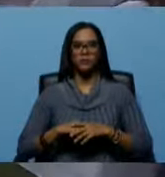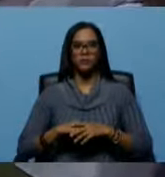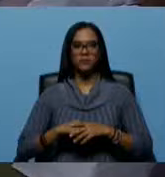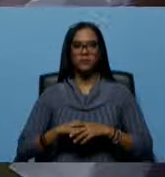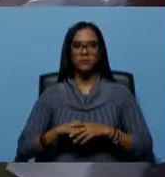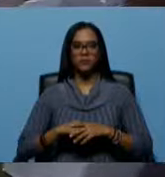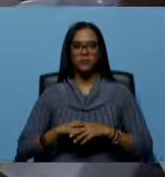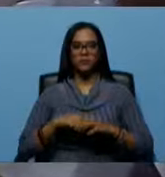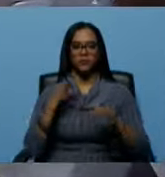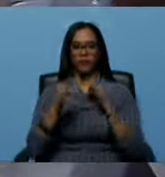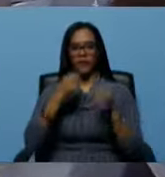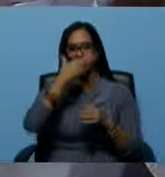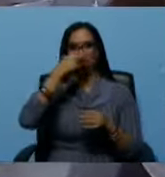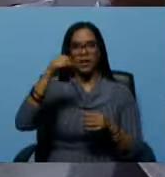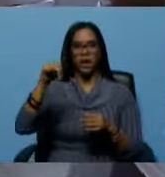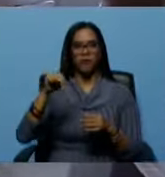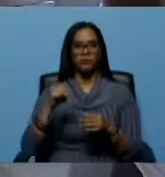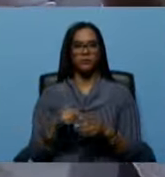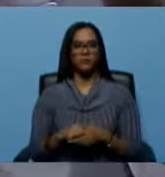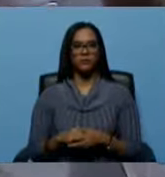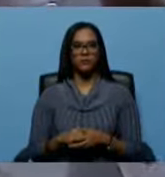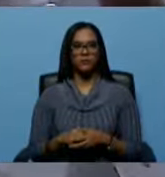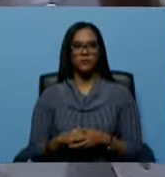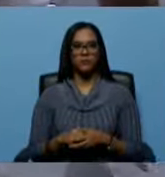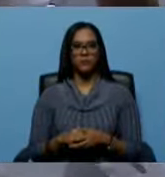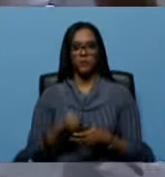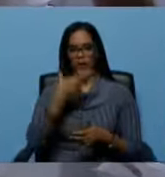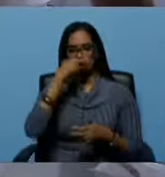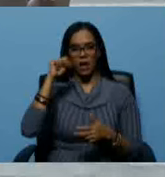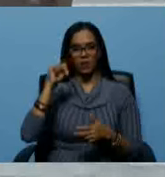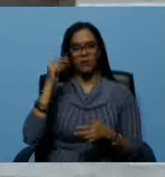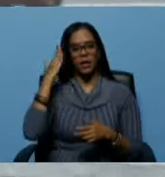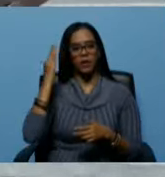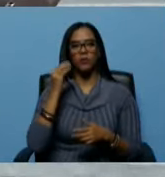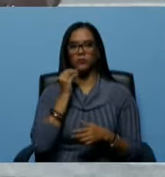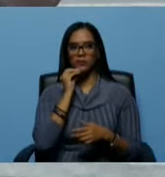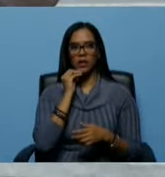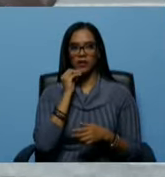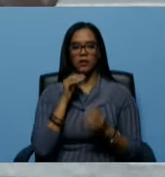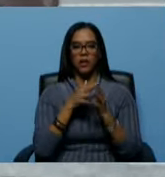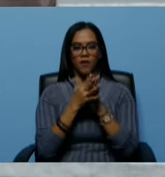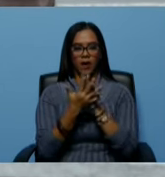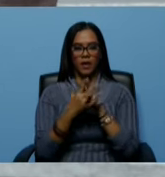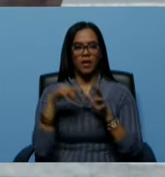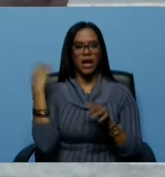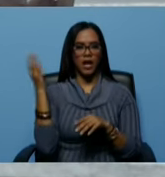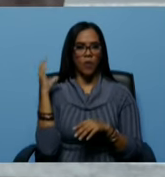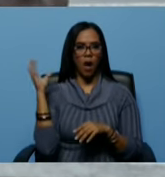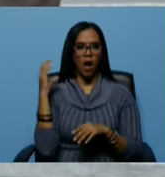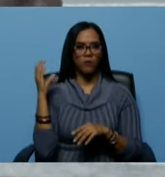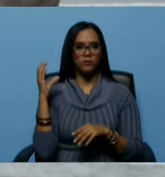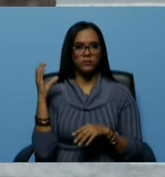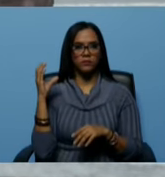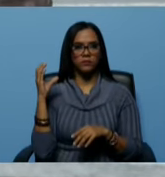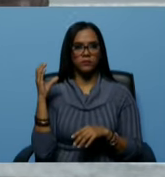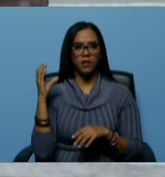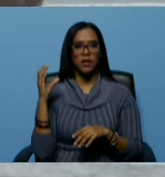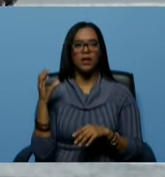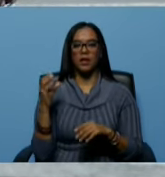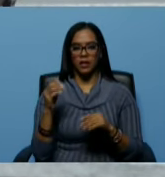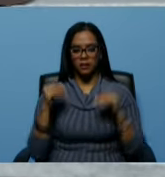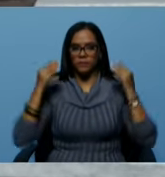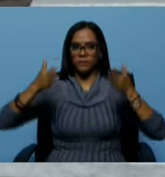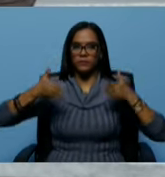cuéntame Nahum Nahum ustedes saben que es un muchacho de un barrio de Caricuao este muchacho y se ha forjado